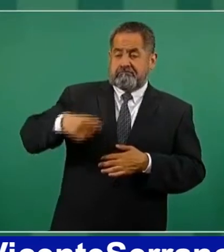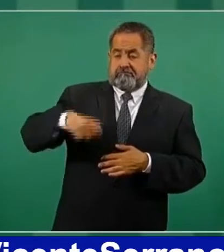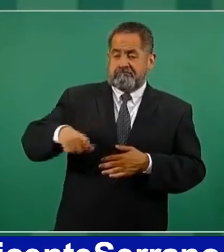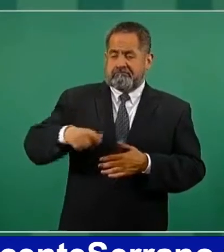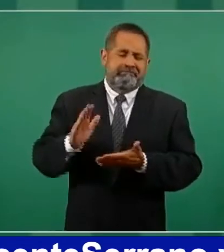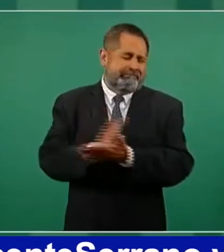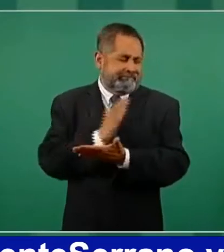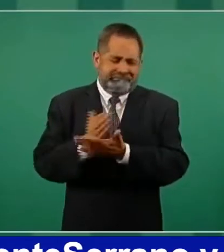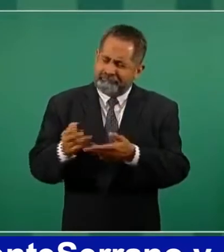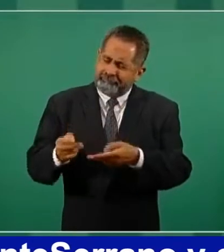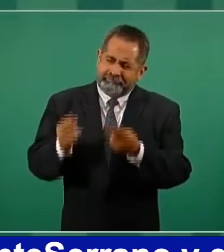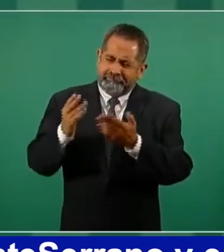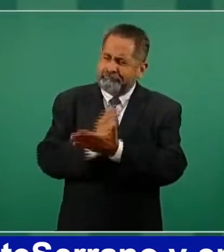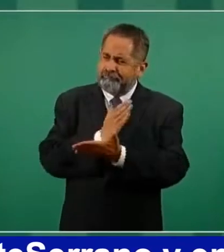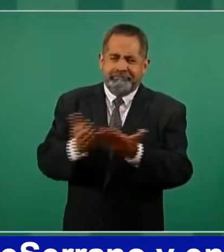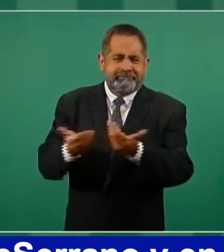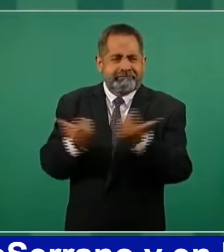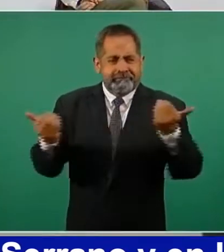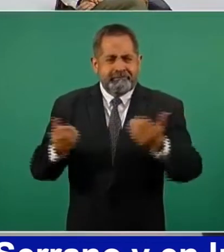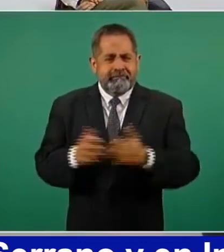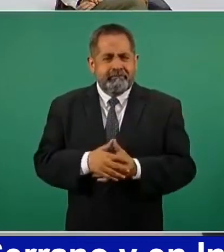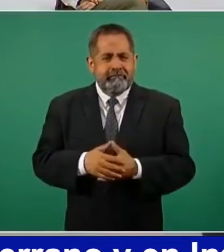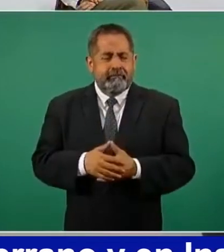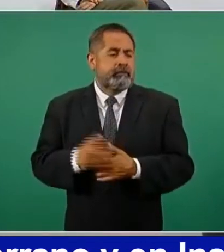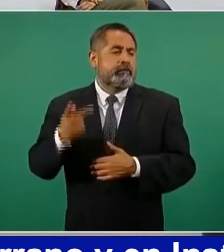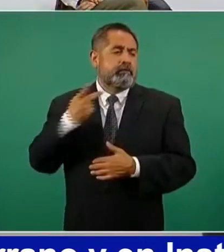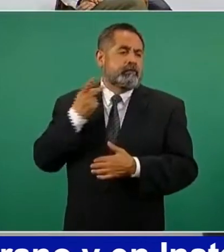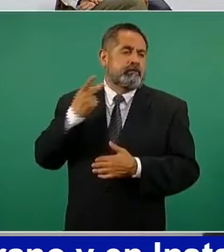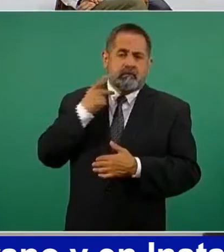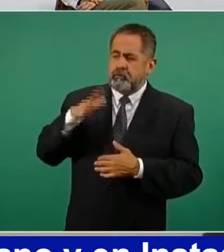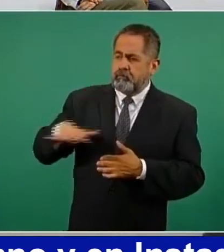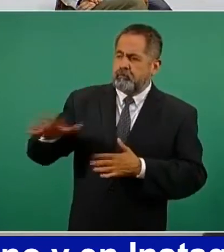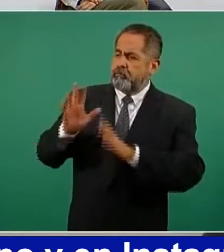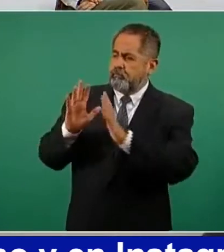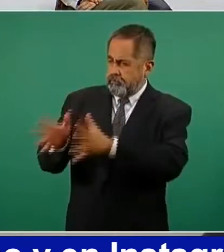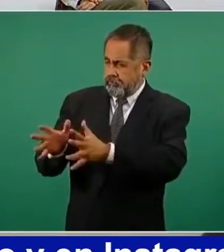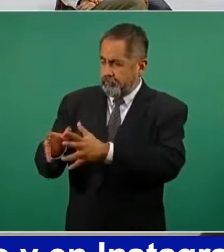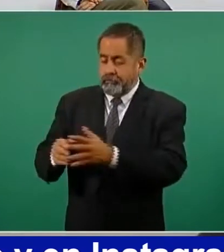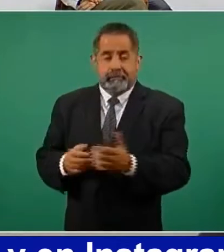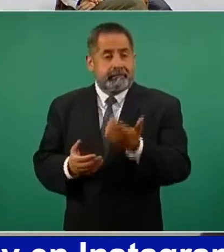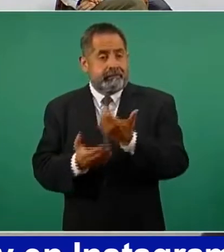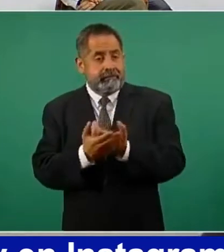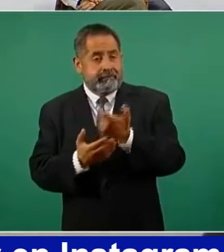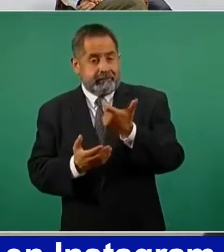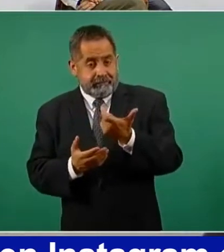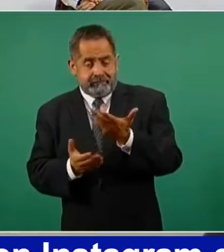don dinero, del poder político, separarlos.